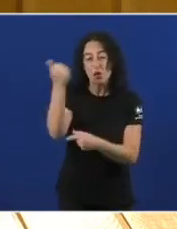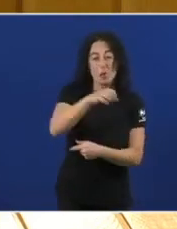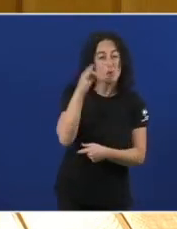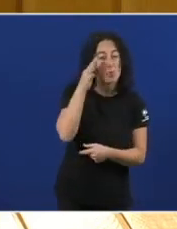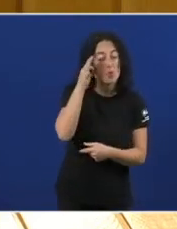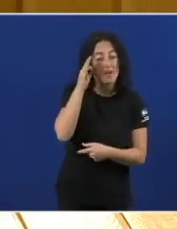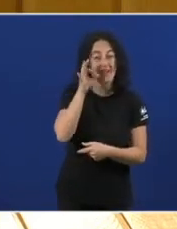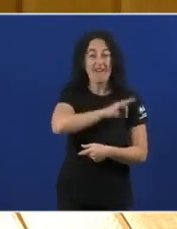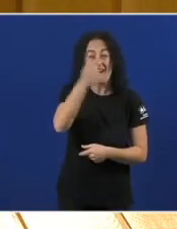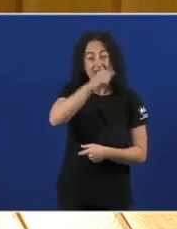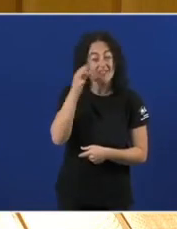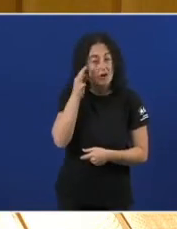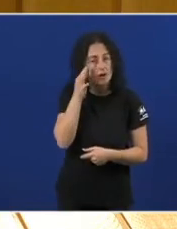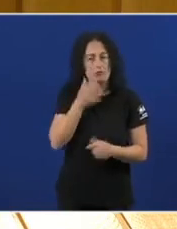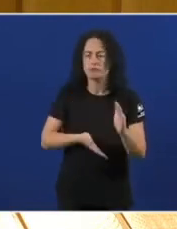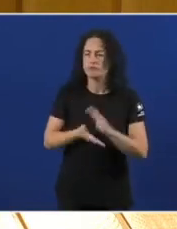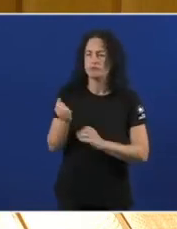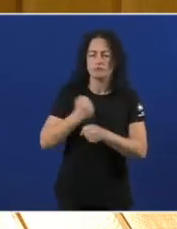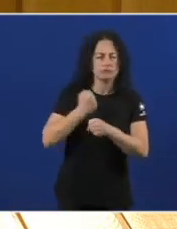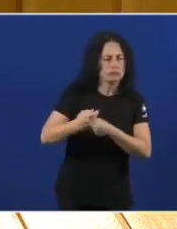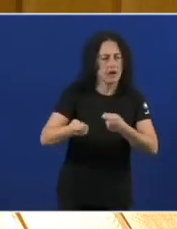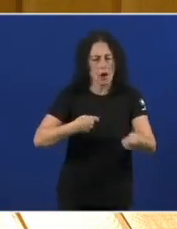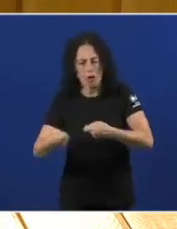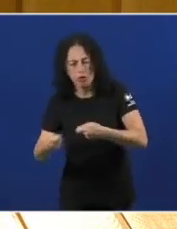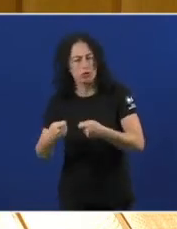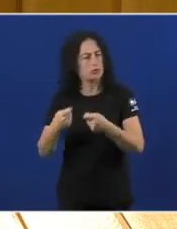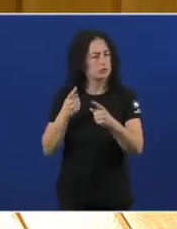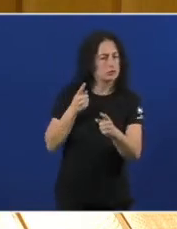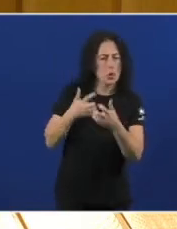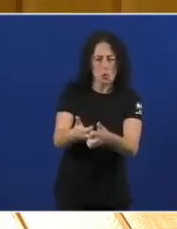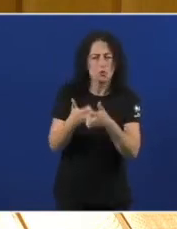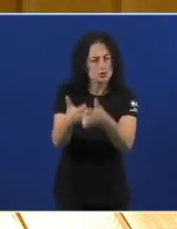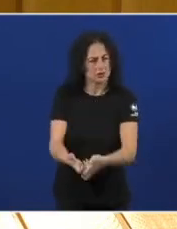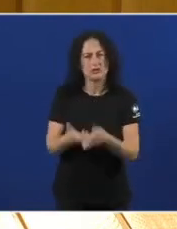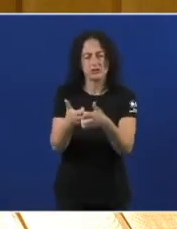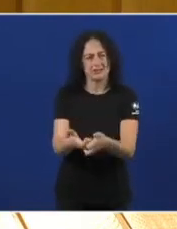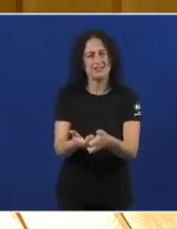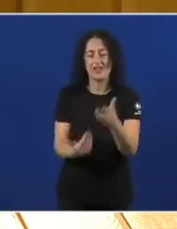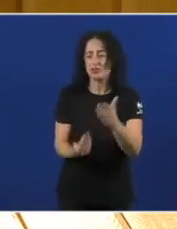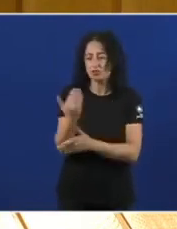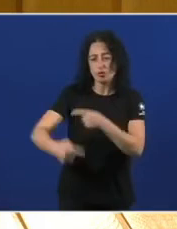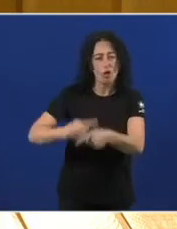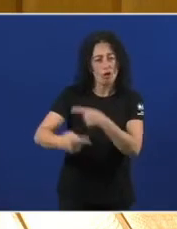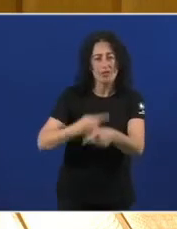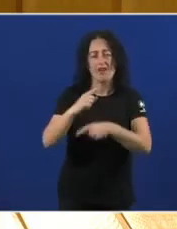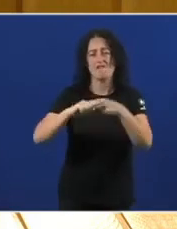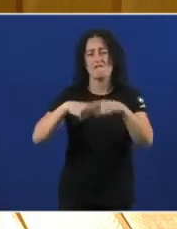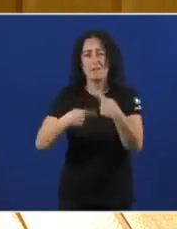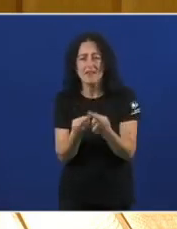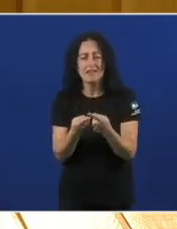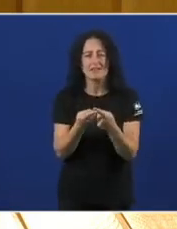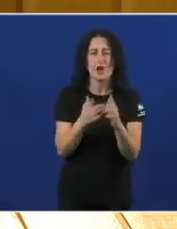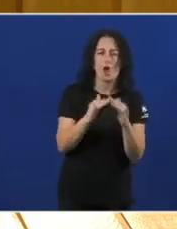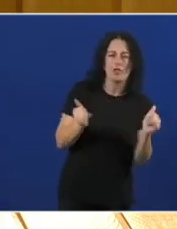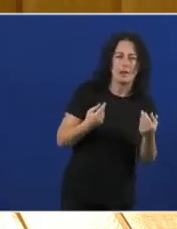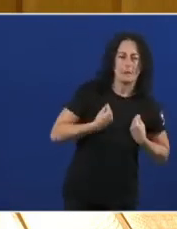persianas Para sacar adiante Os seus negocios Contravento e Marea Cada día As familias Afrontan o reto De conciliar A